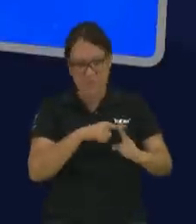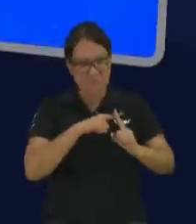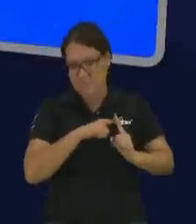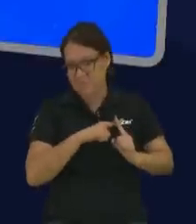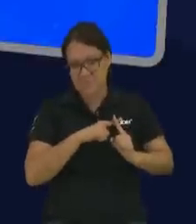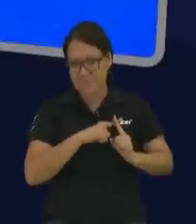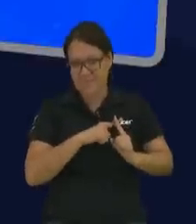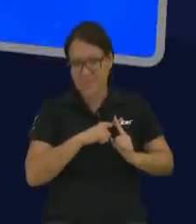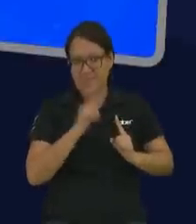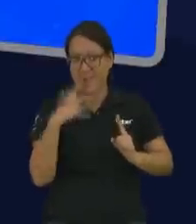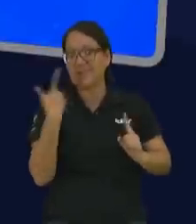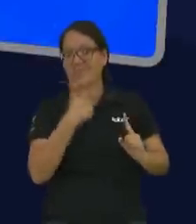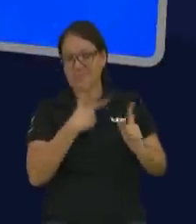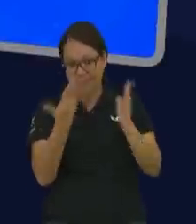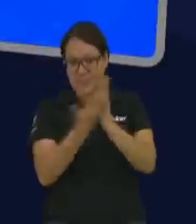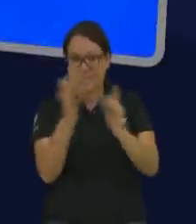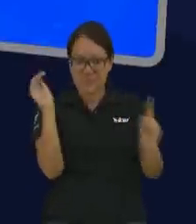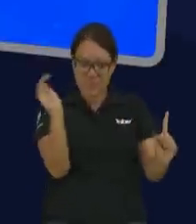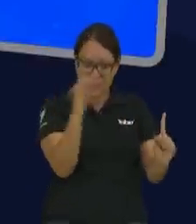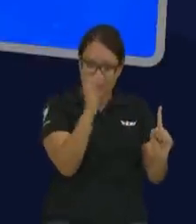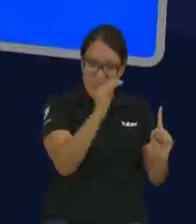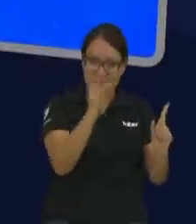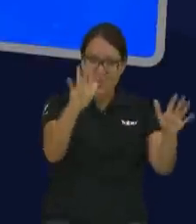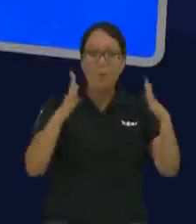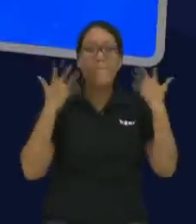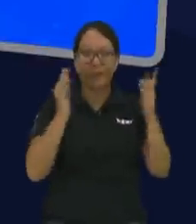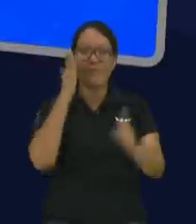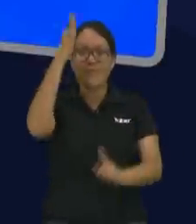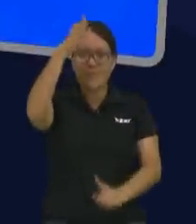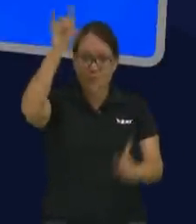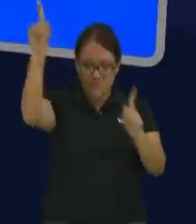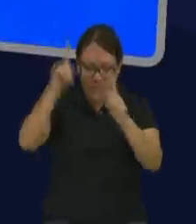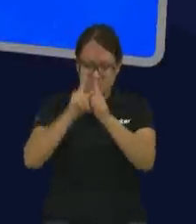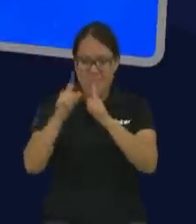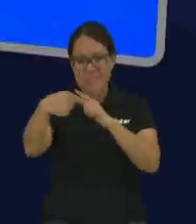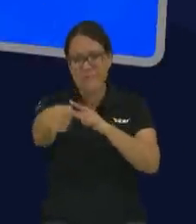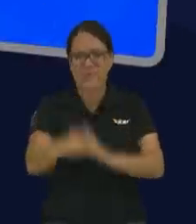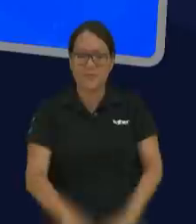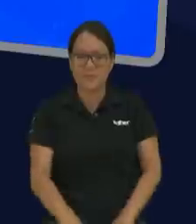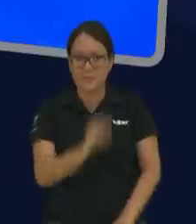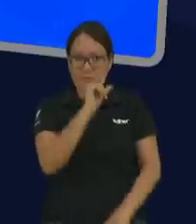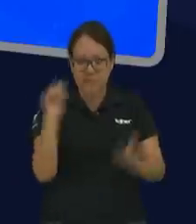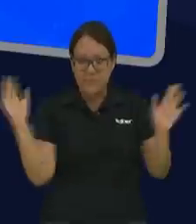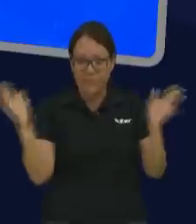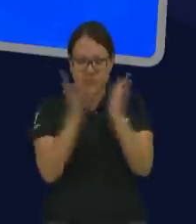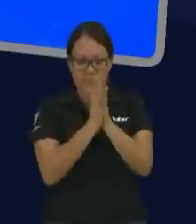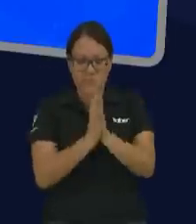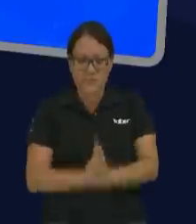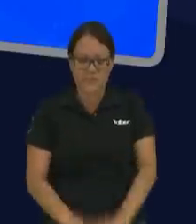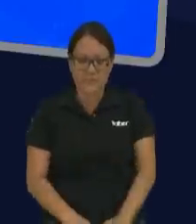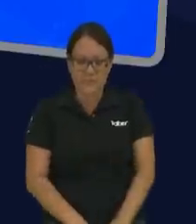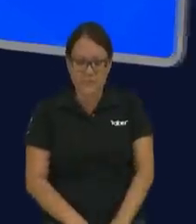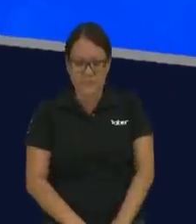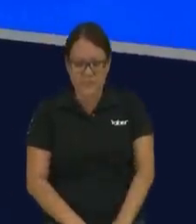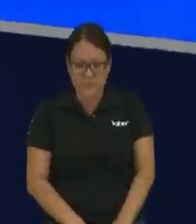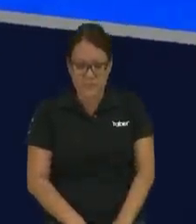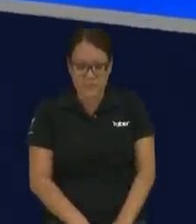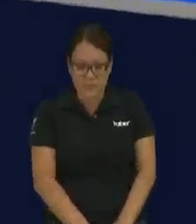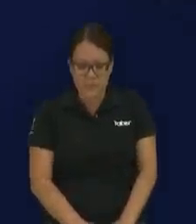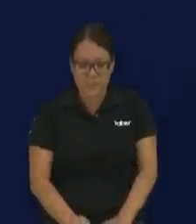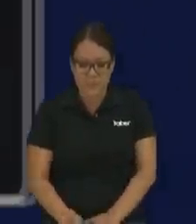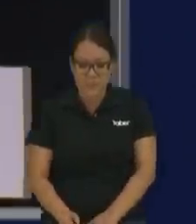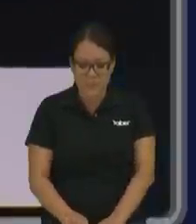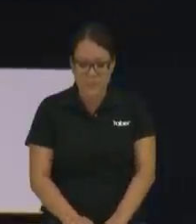y aun cuando fuere viejo no se apartara de él el que tiene Dios para el que oiga vamos a orar al señor gloria a Cristo